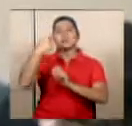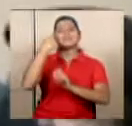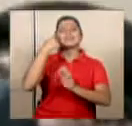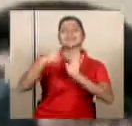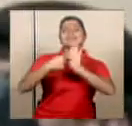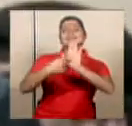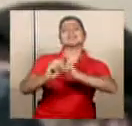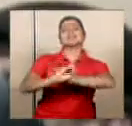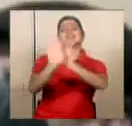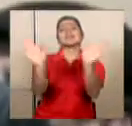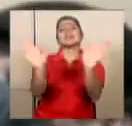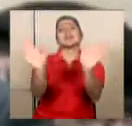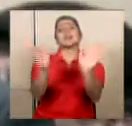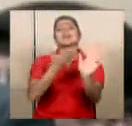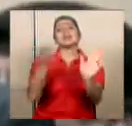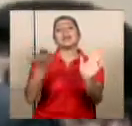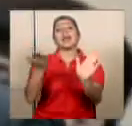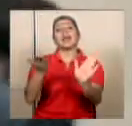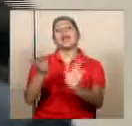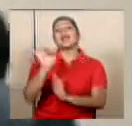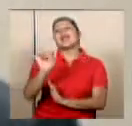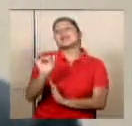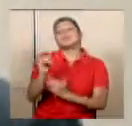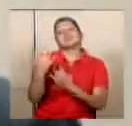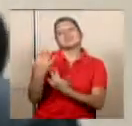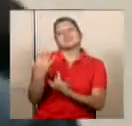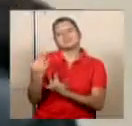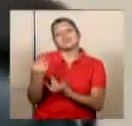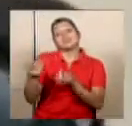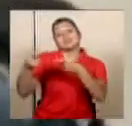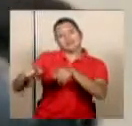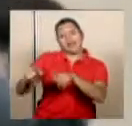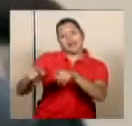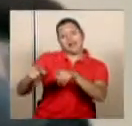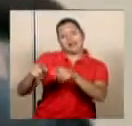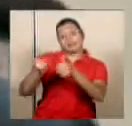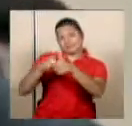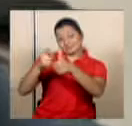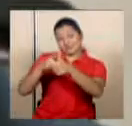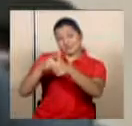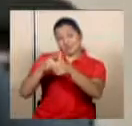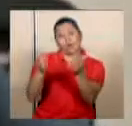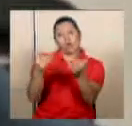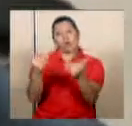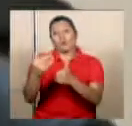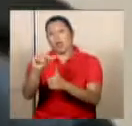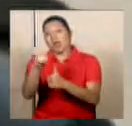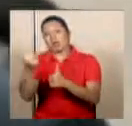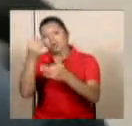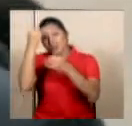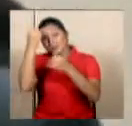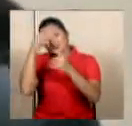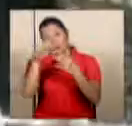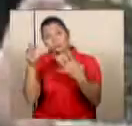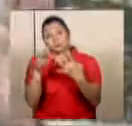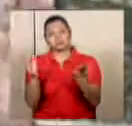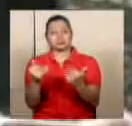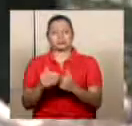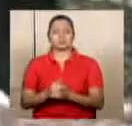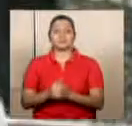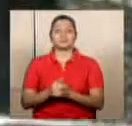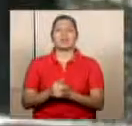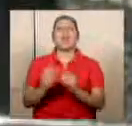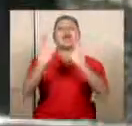patente que eso es lo que le esperaba al informe de mayoría. No había otro camino más que ese. La